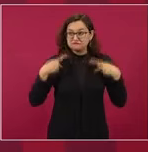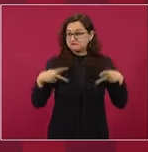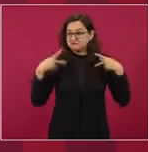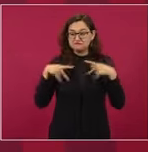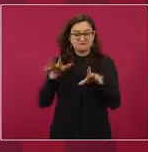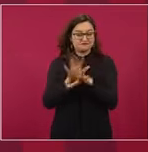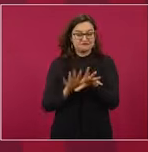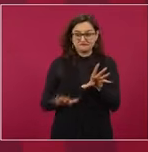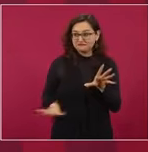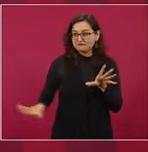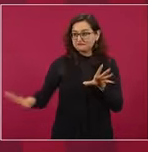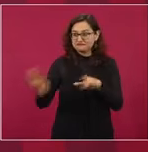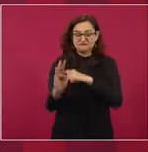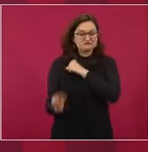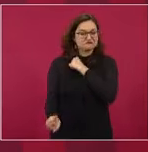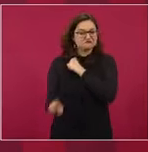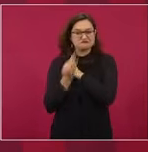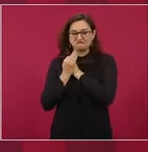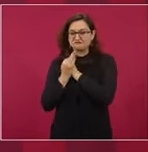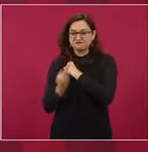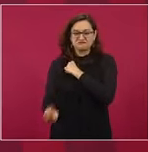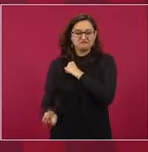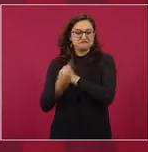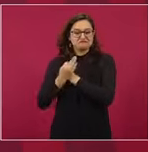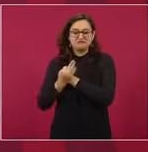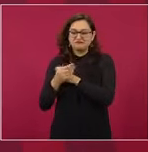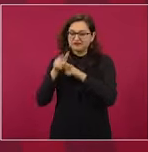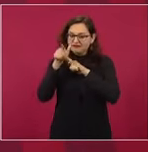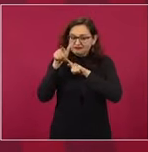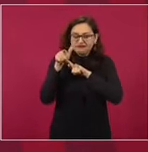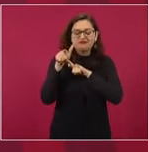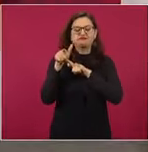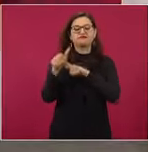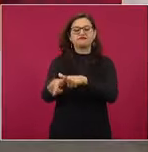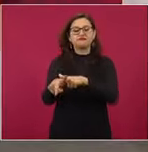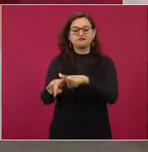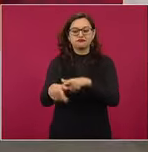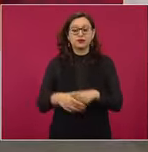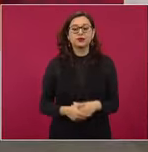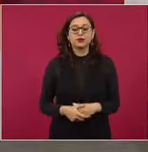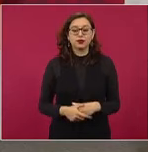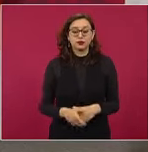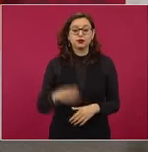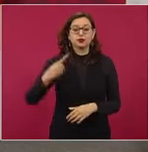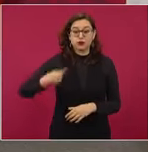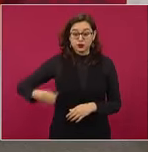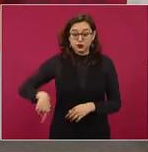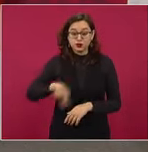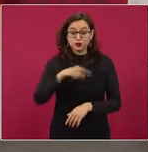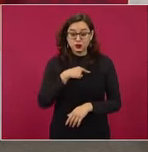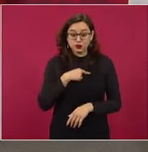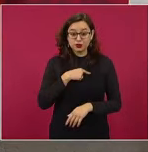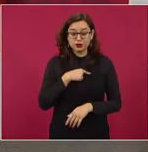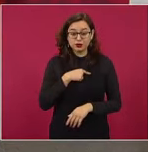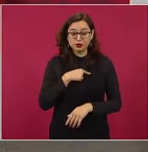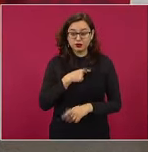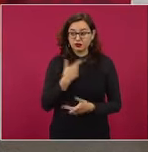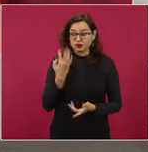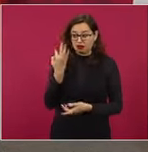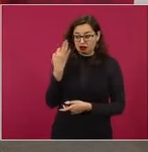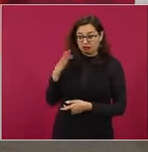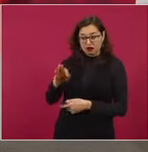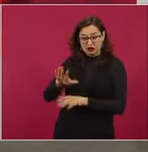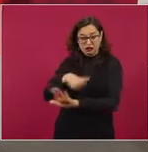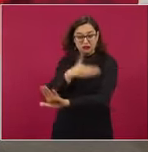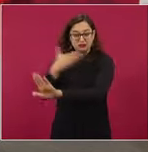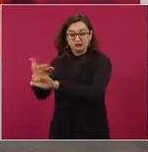tenemos ese respaldo y nosotros no vamos nunca a traicionar